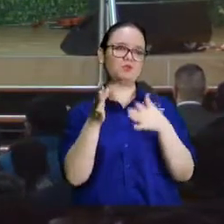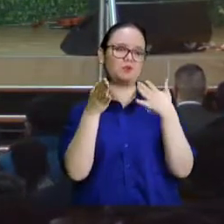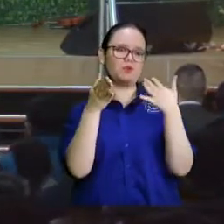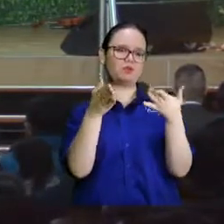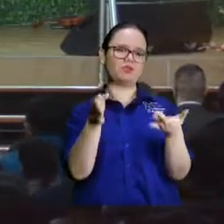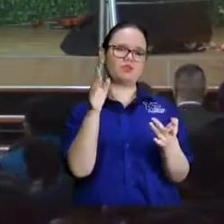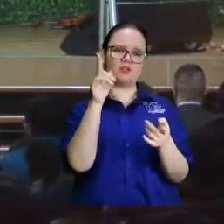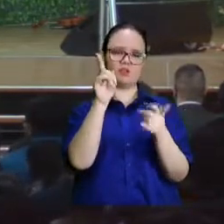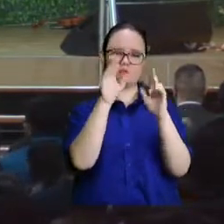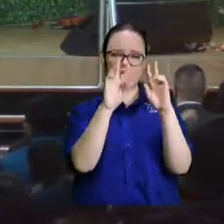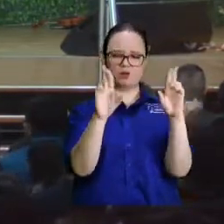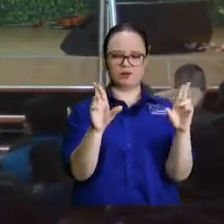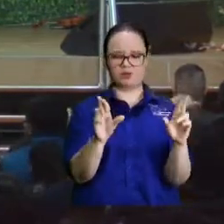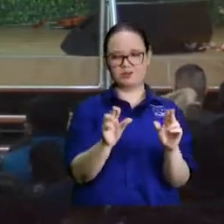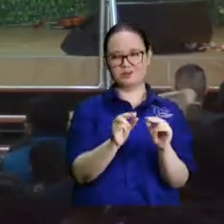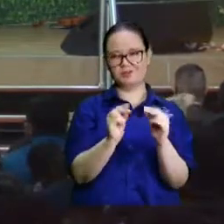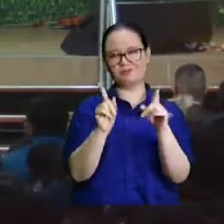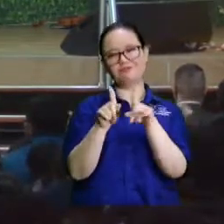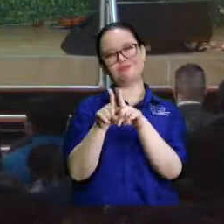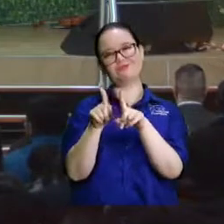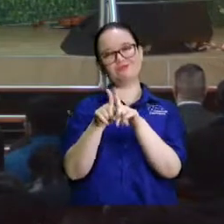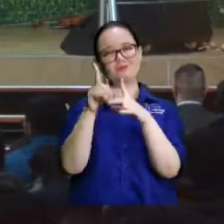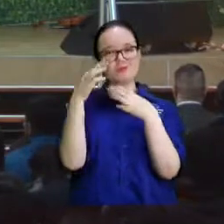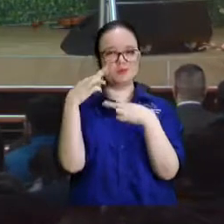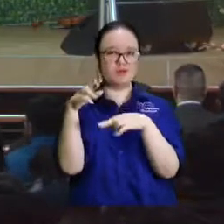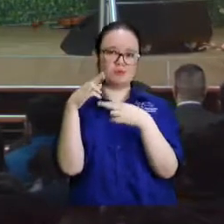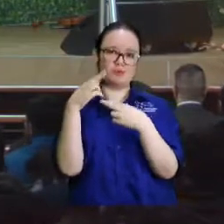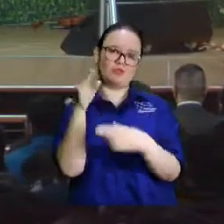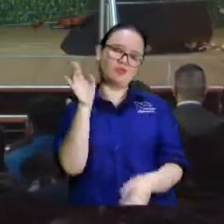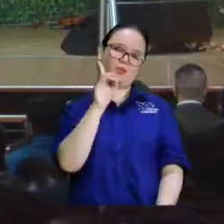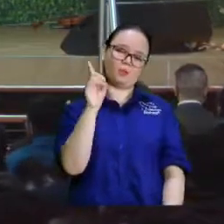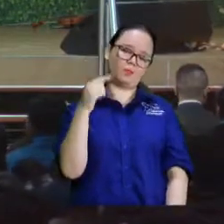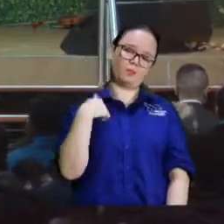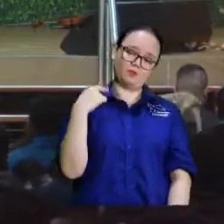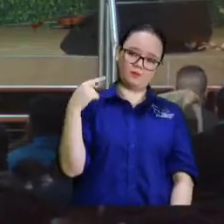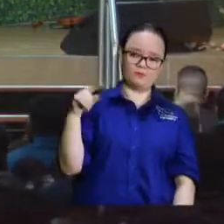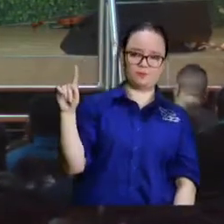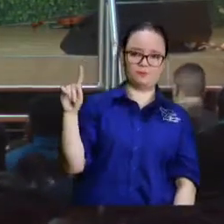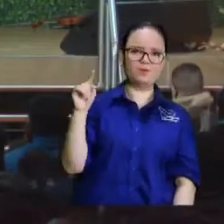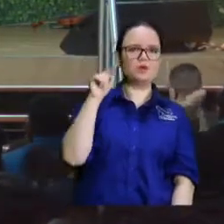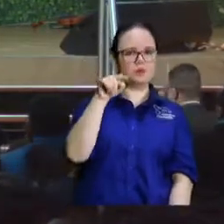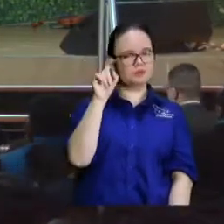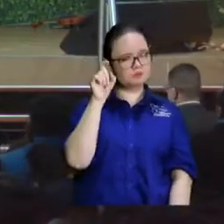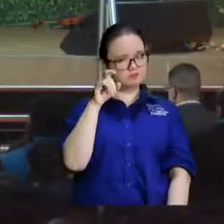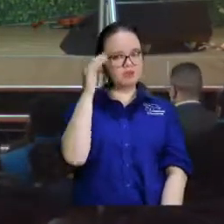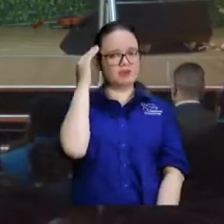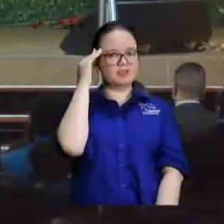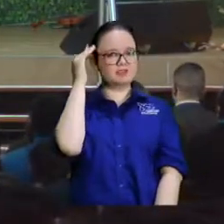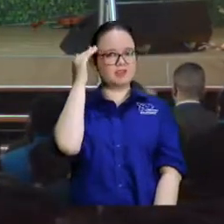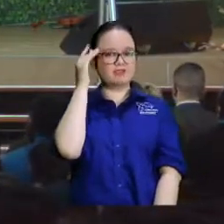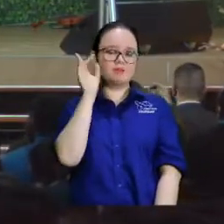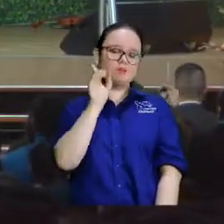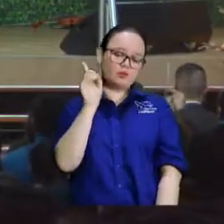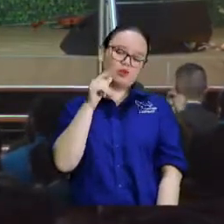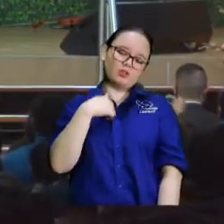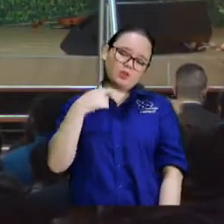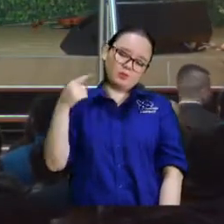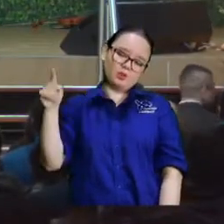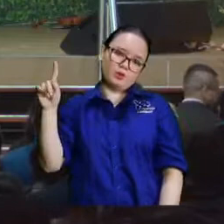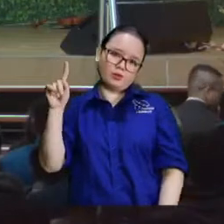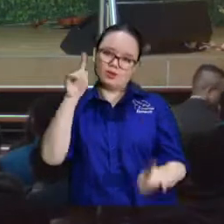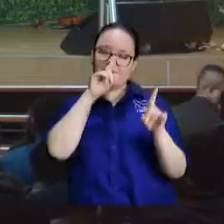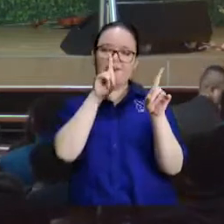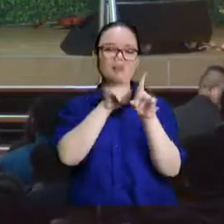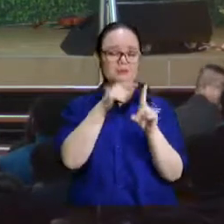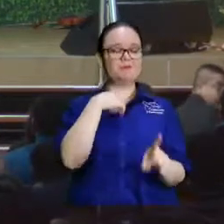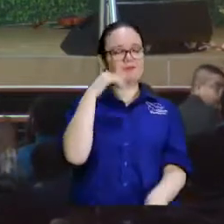resumida de reporte de dónde ando, ¿verdad? Usted tiene que saber dónde ando yo y yo tengo que saber dónde